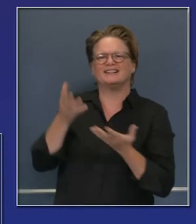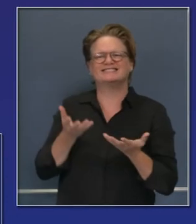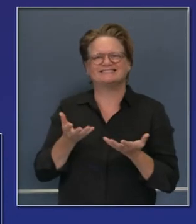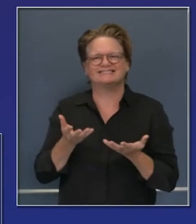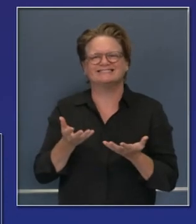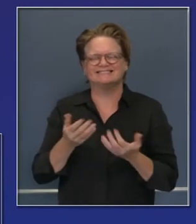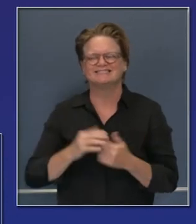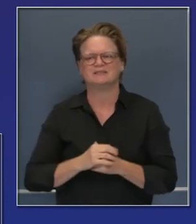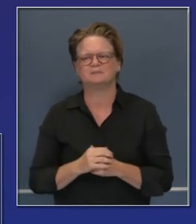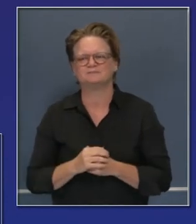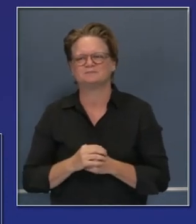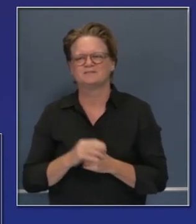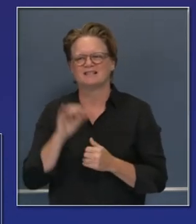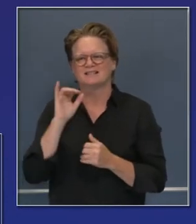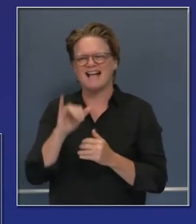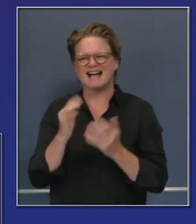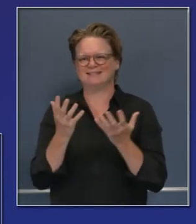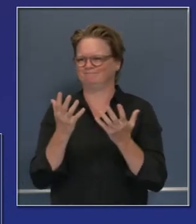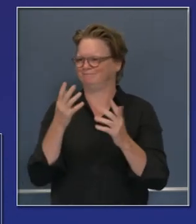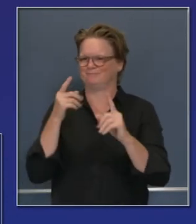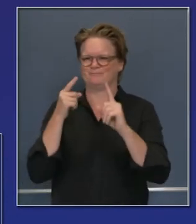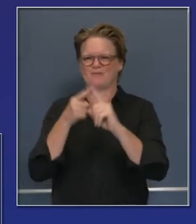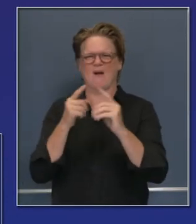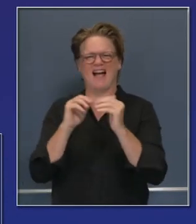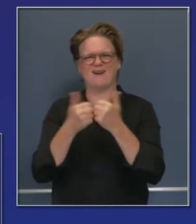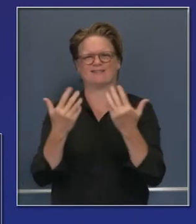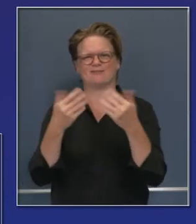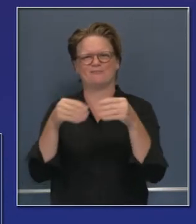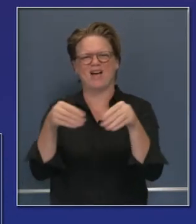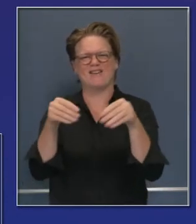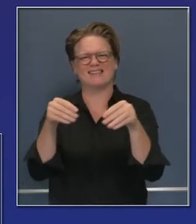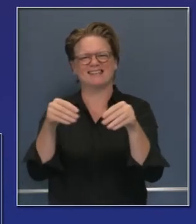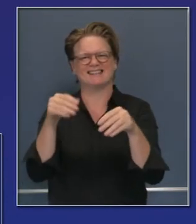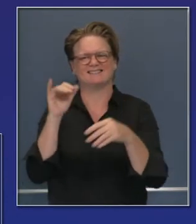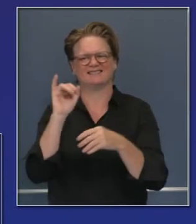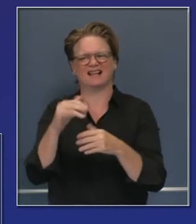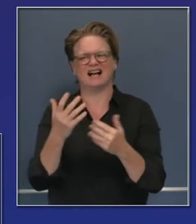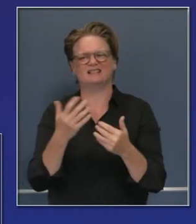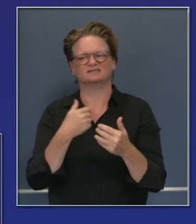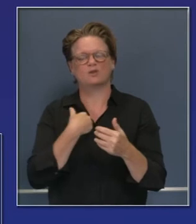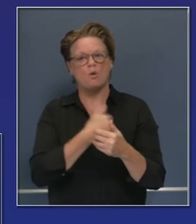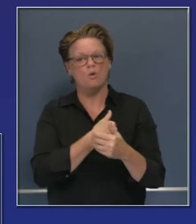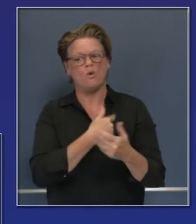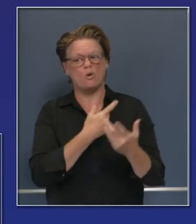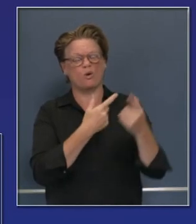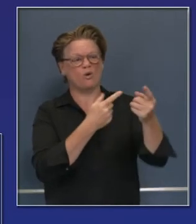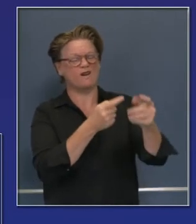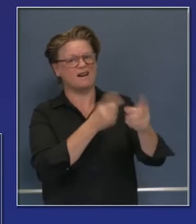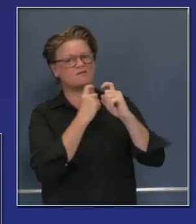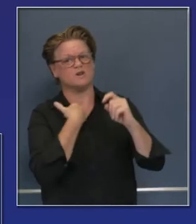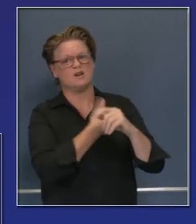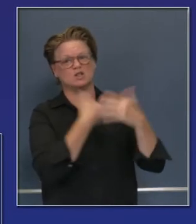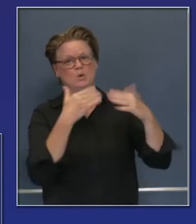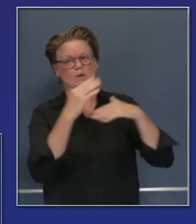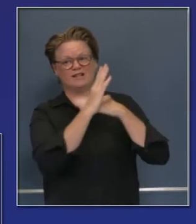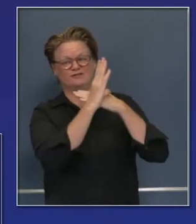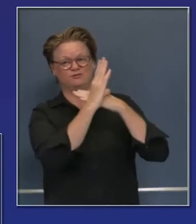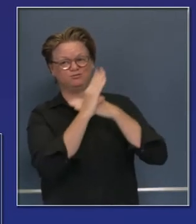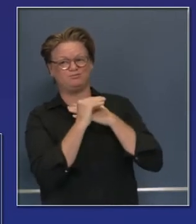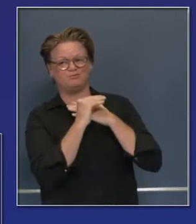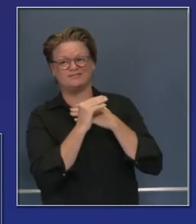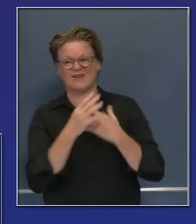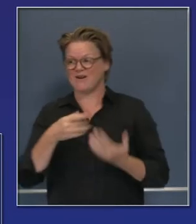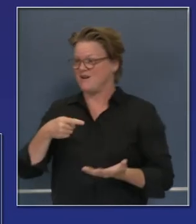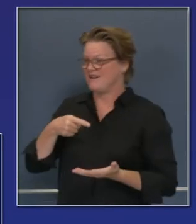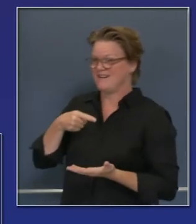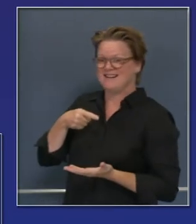del precio promedio que tenemos en las pruebas que hacemos ahora de modo que es un descuento sustancial y eso creará ahorros